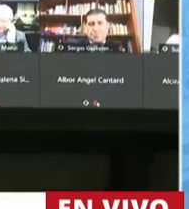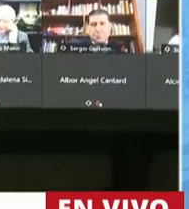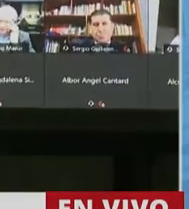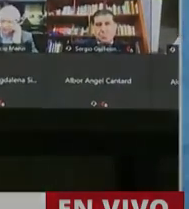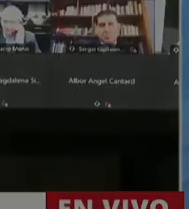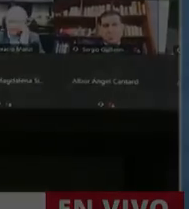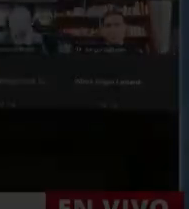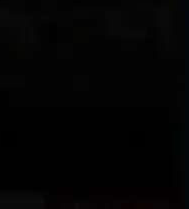Gustavo Mena